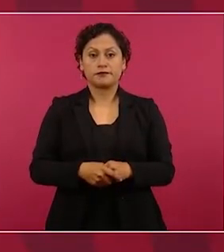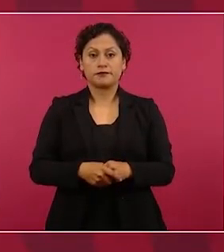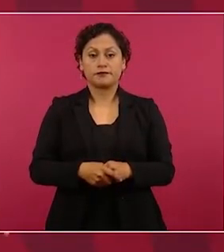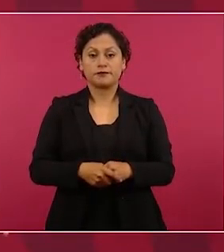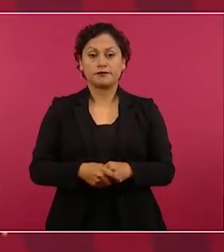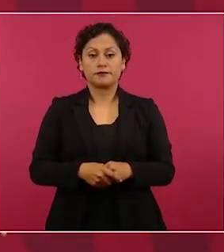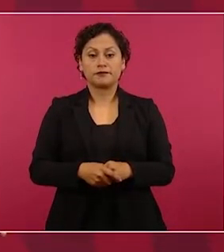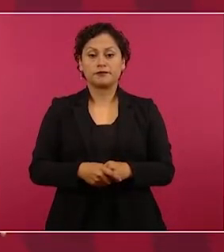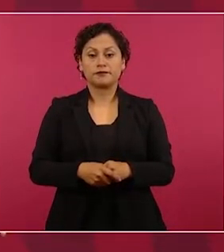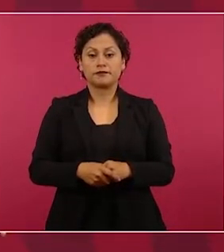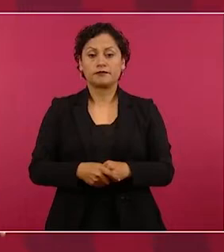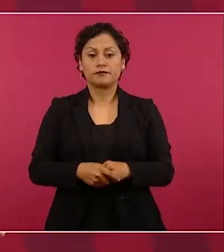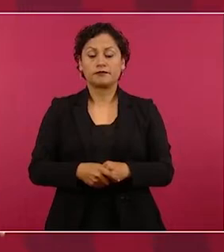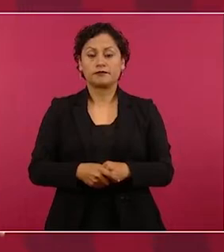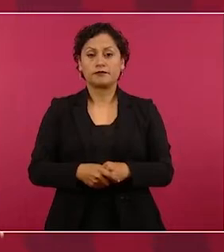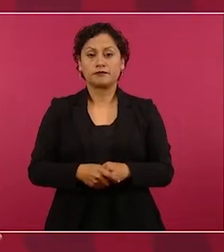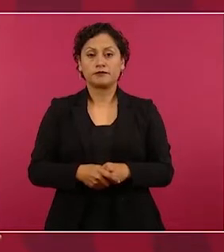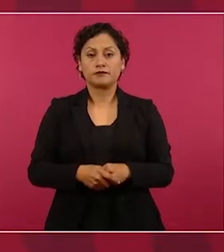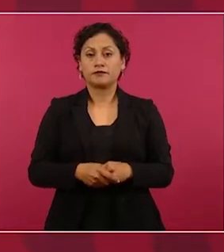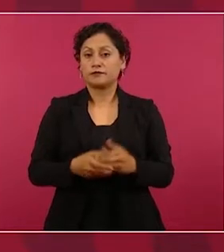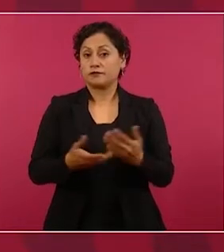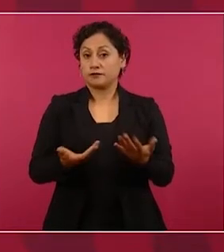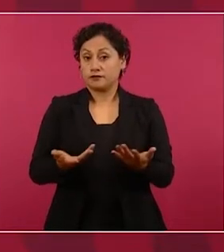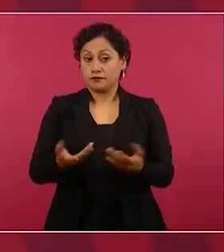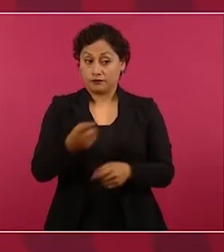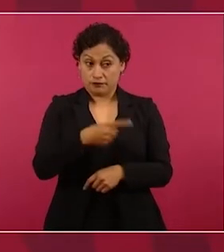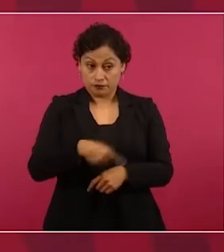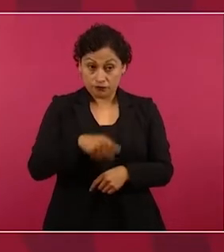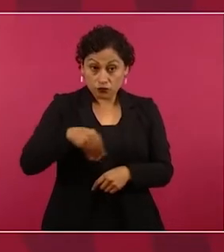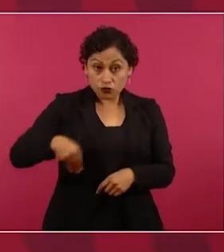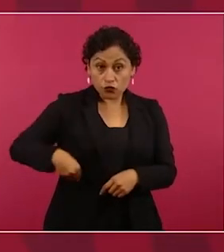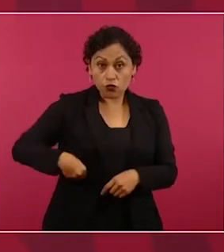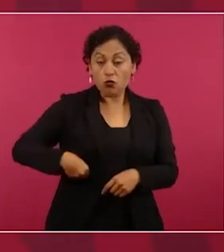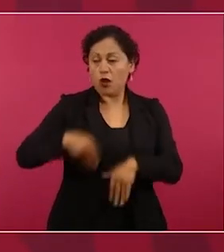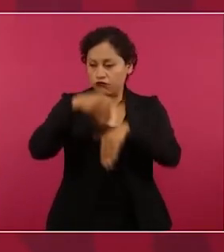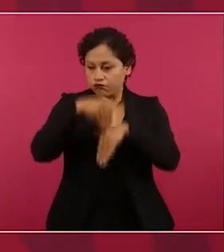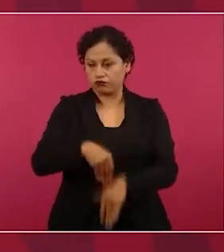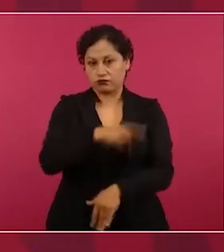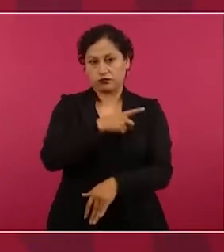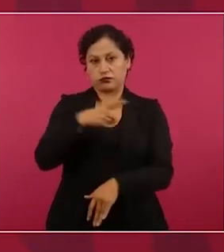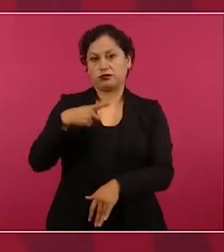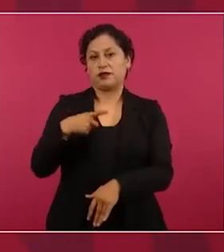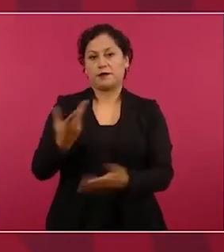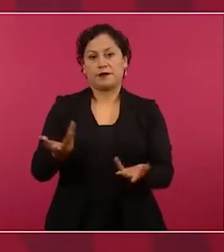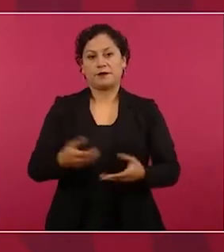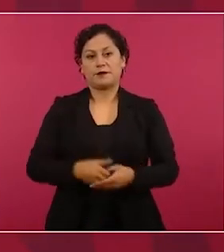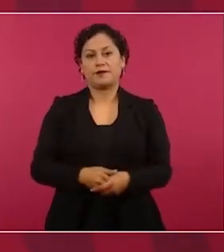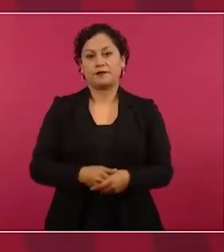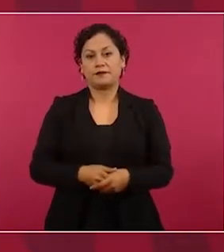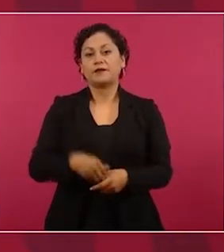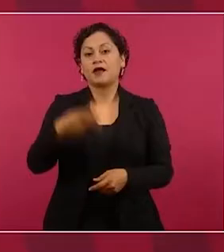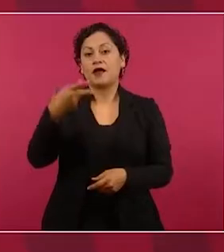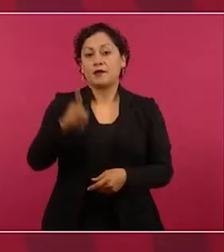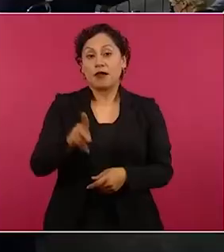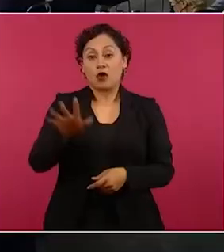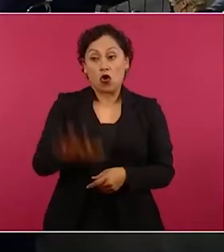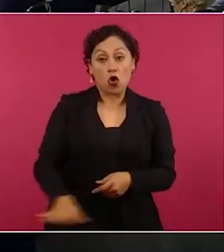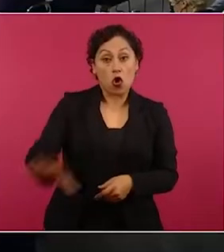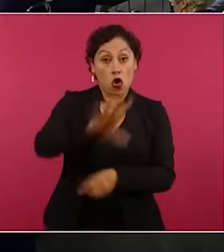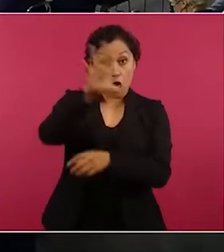ellos deben de asumir su responsabilidad, pero eso no significa que es toda la institución